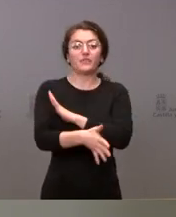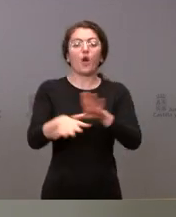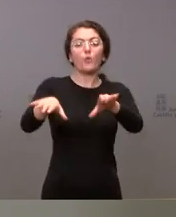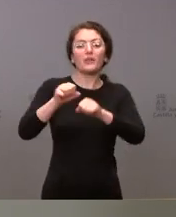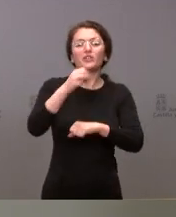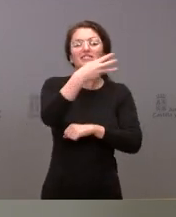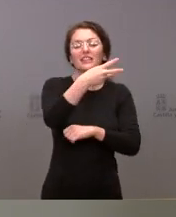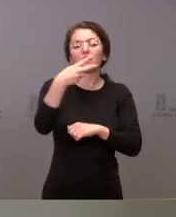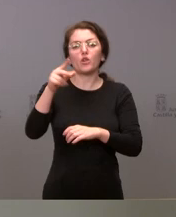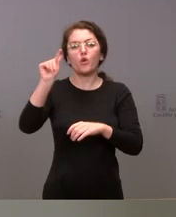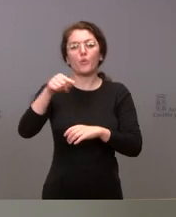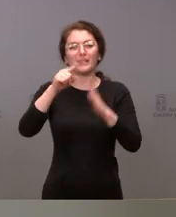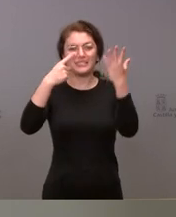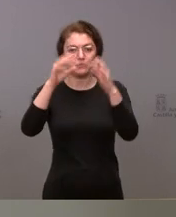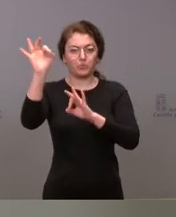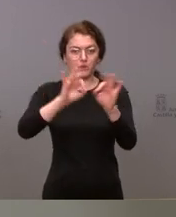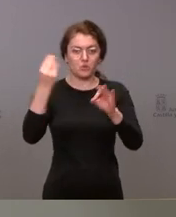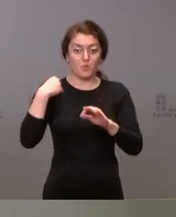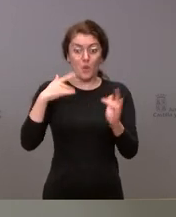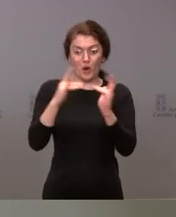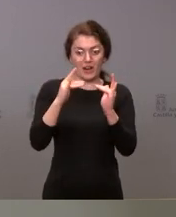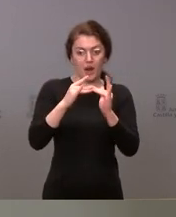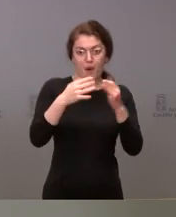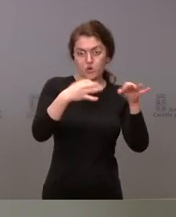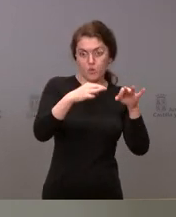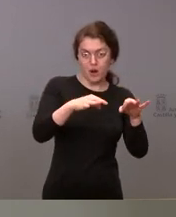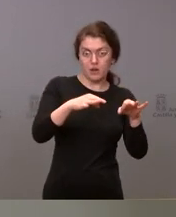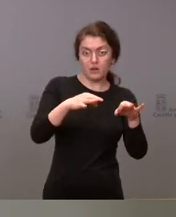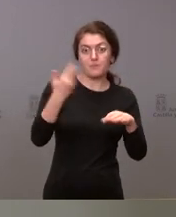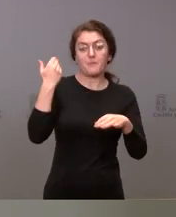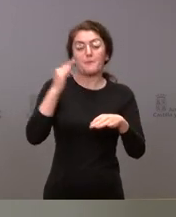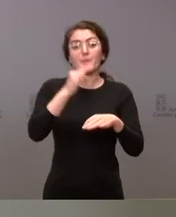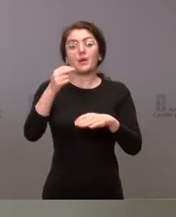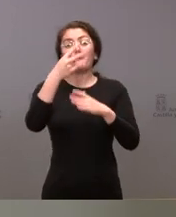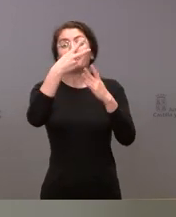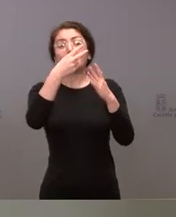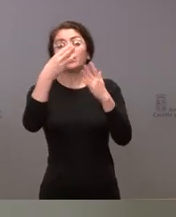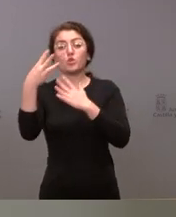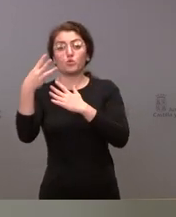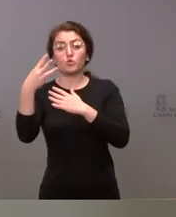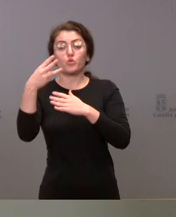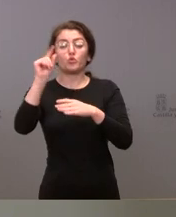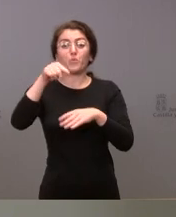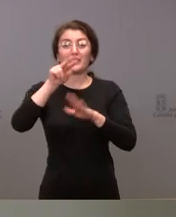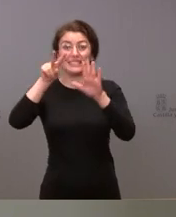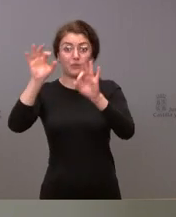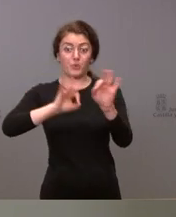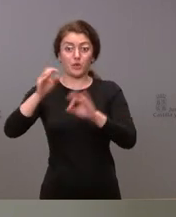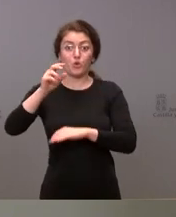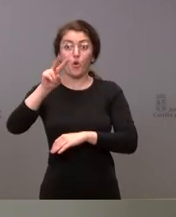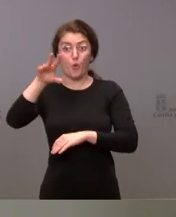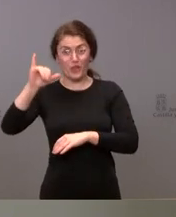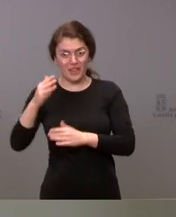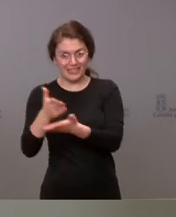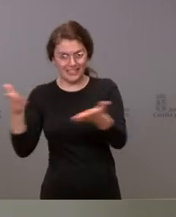% sobre camas estructurales y 27,8% sobre camas habilitadas en la UCI extendida. Con la